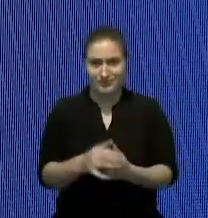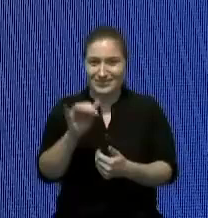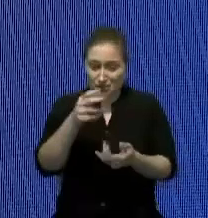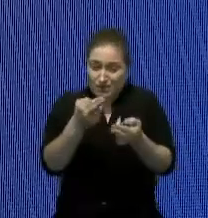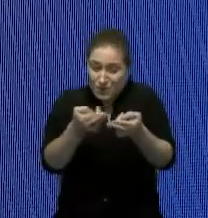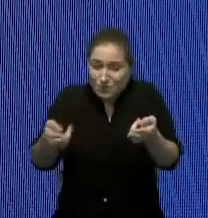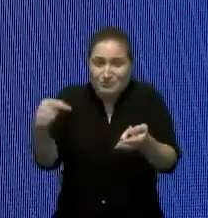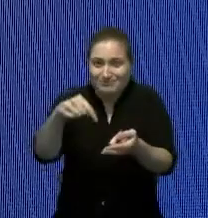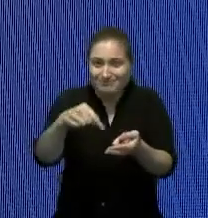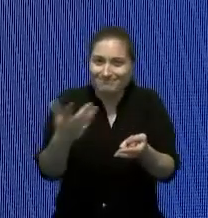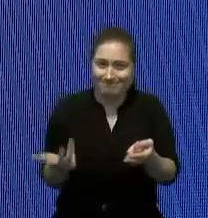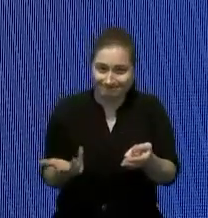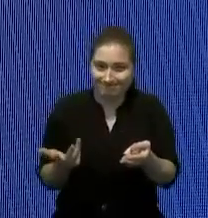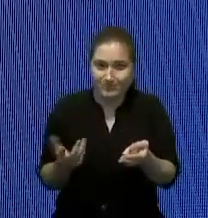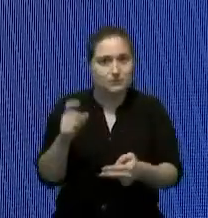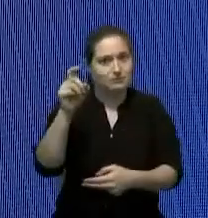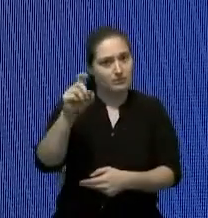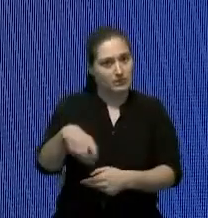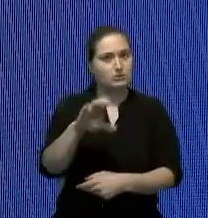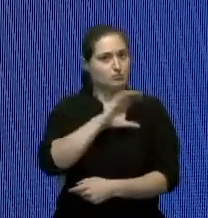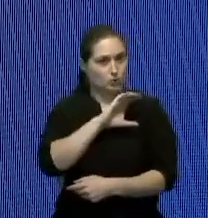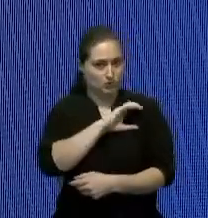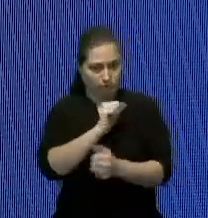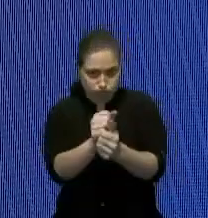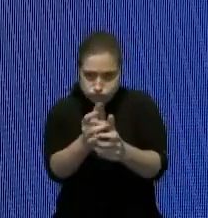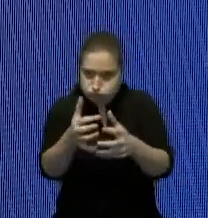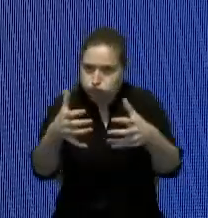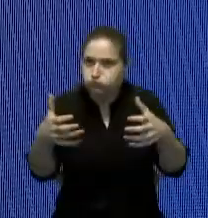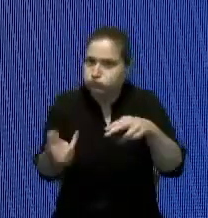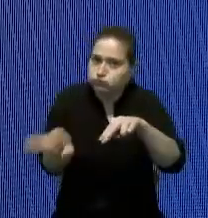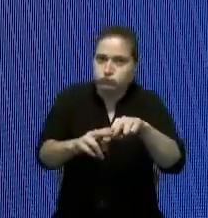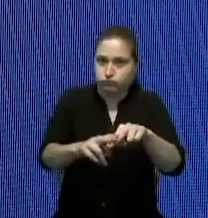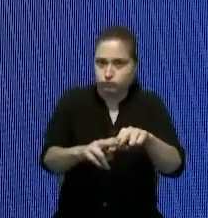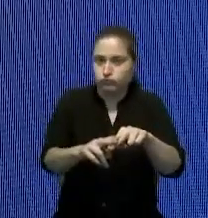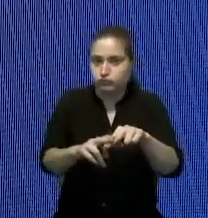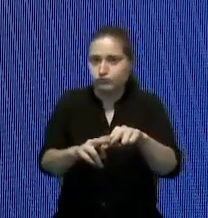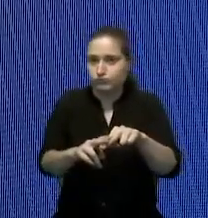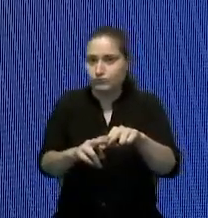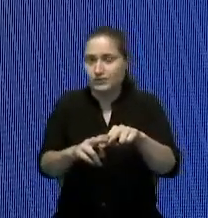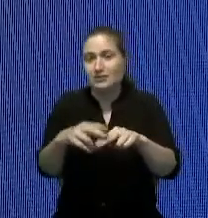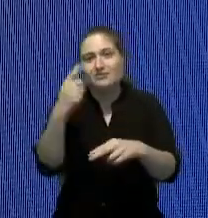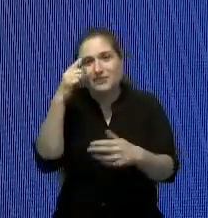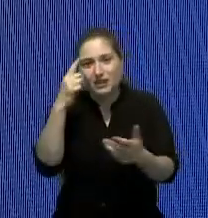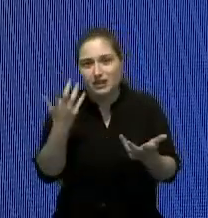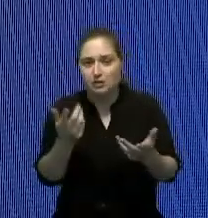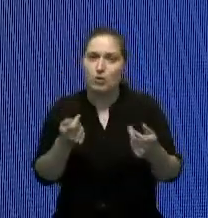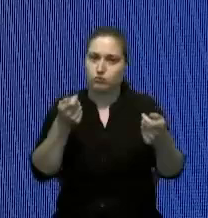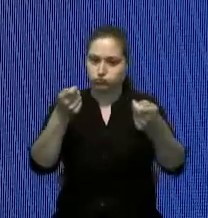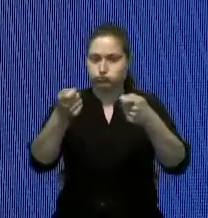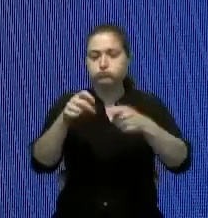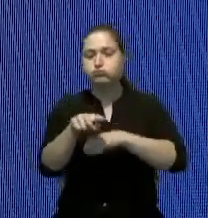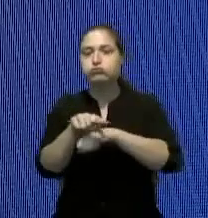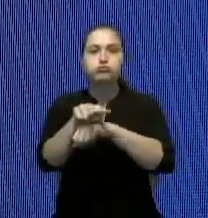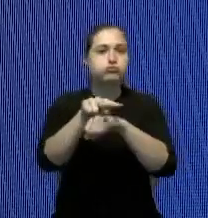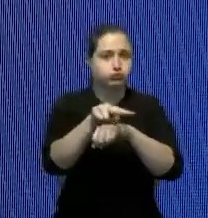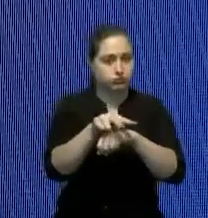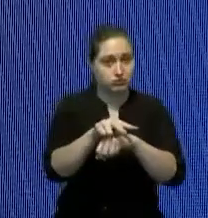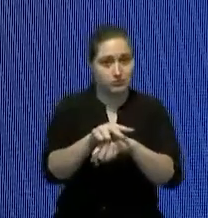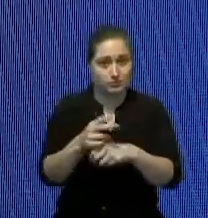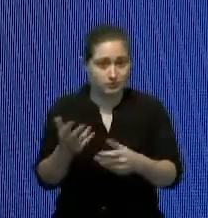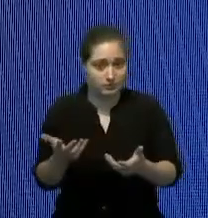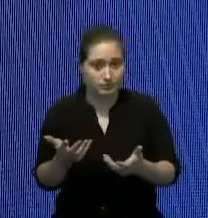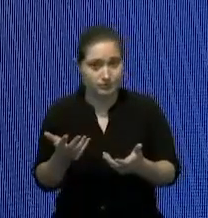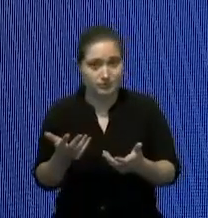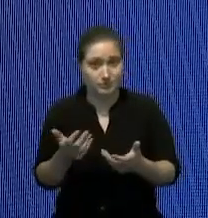necesarios necesitamos duplicar la cantidad de policías que tenemos para todos esos controles que son necesarios en un país que si bien